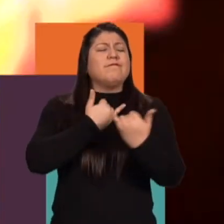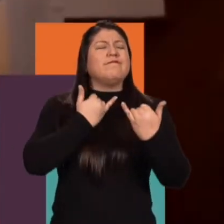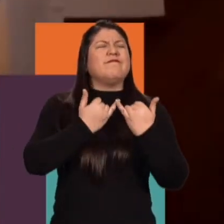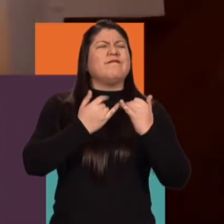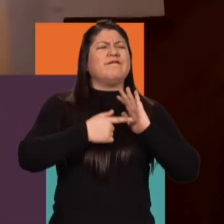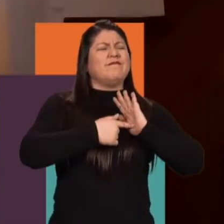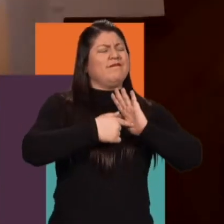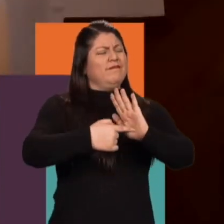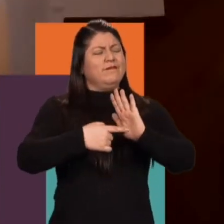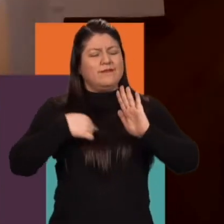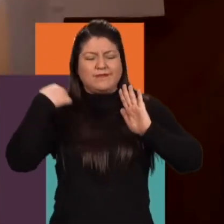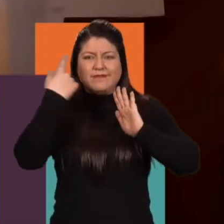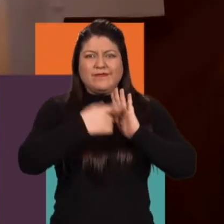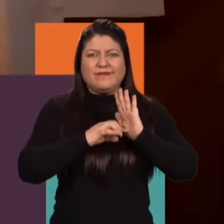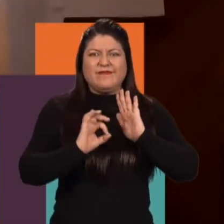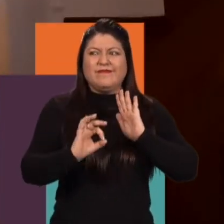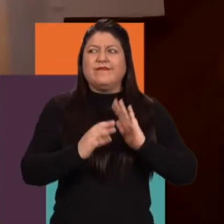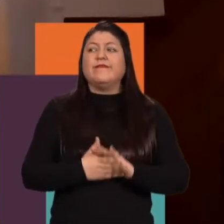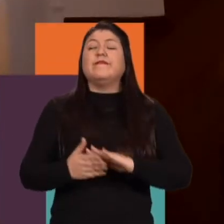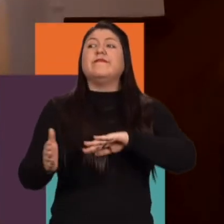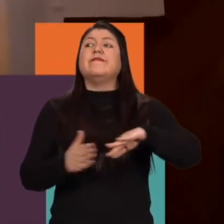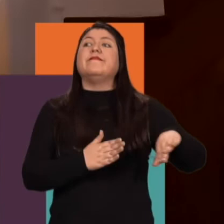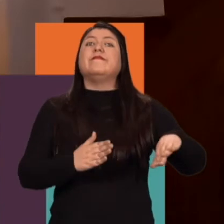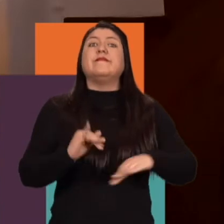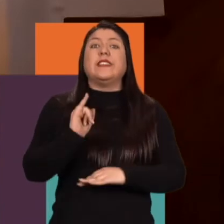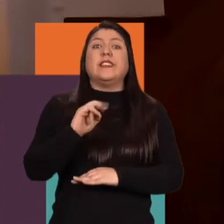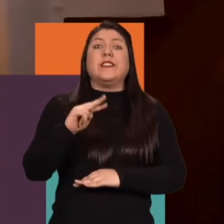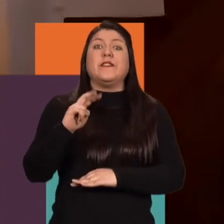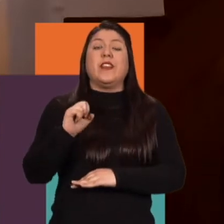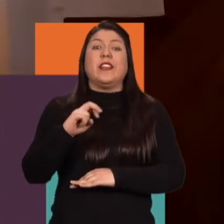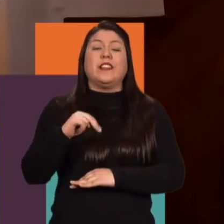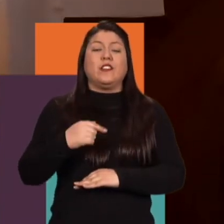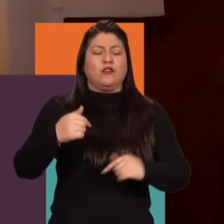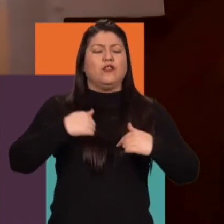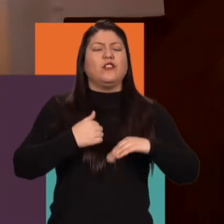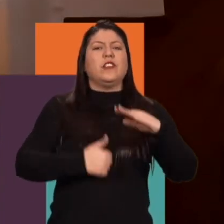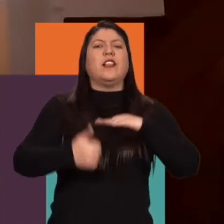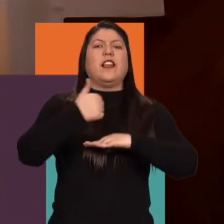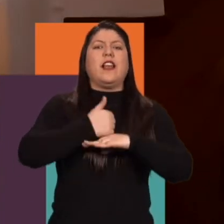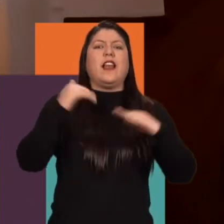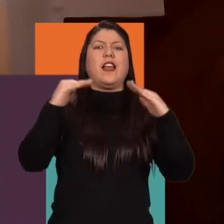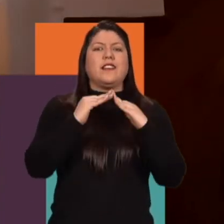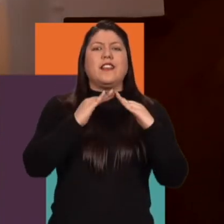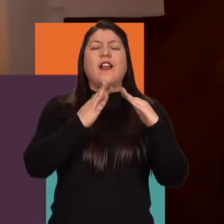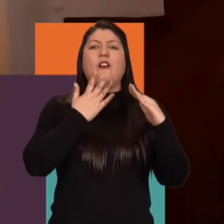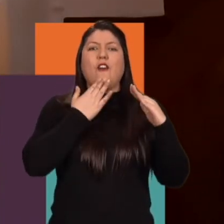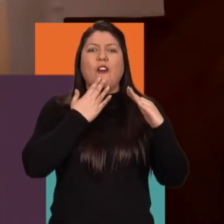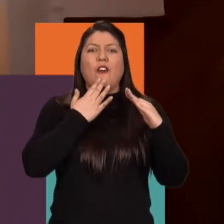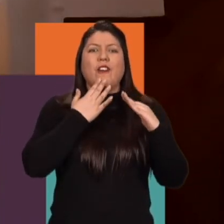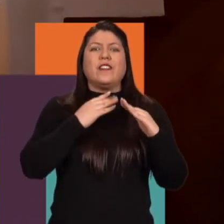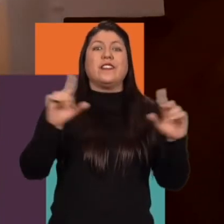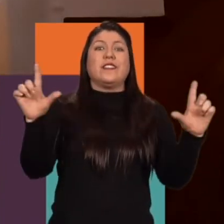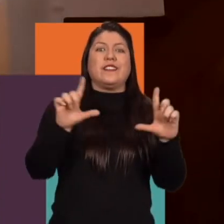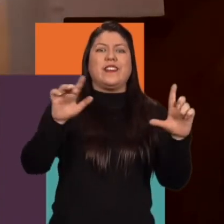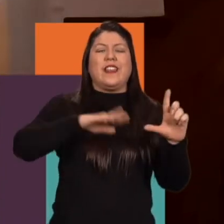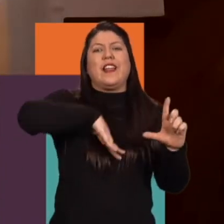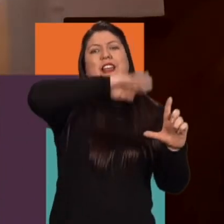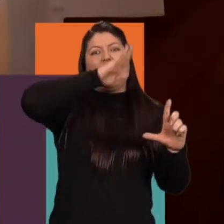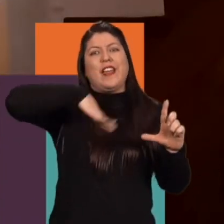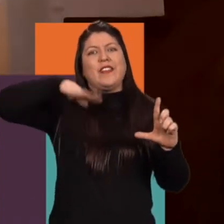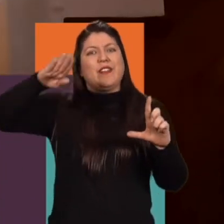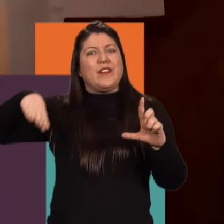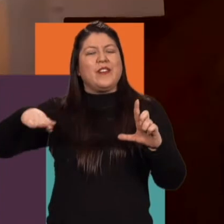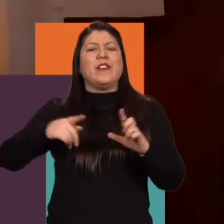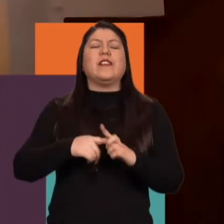Hola soy César Ibagón director de la Casa de Colores una serie producida para Teleantioquia ganadora del premio India Catalina